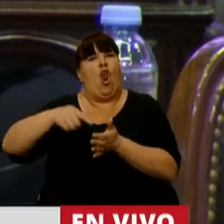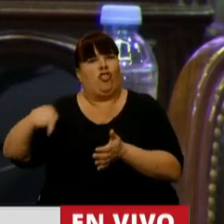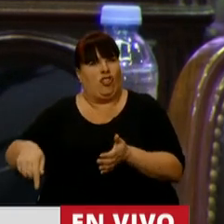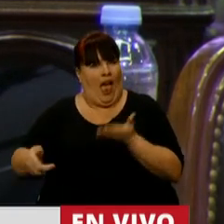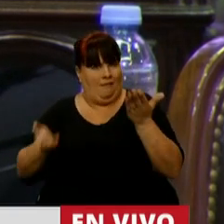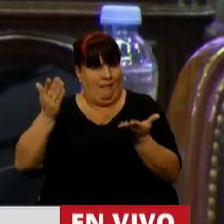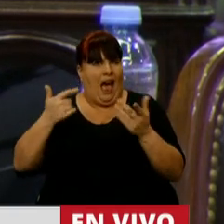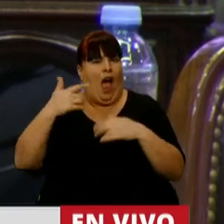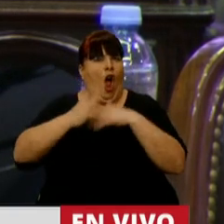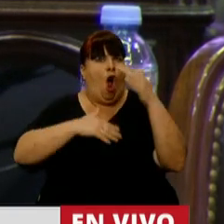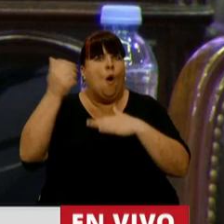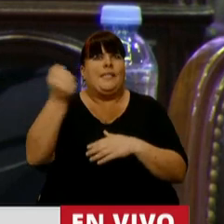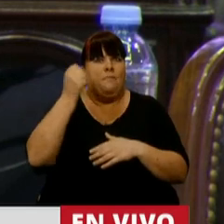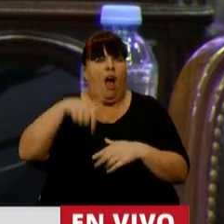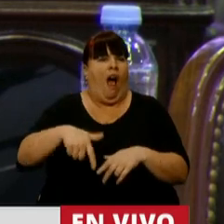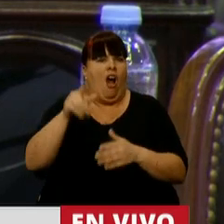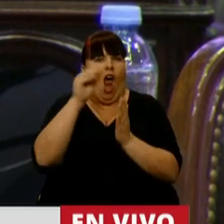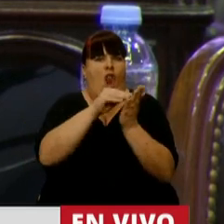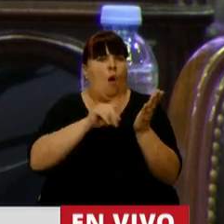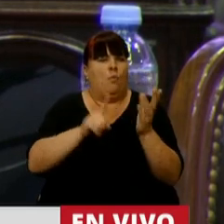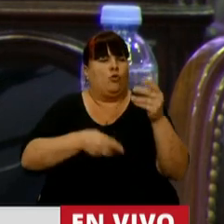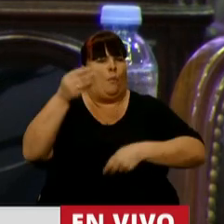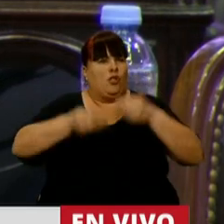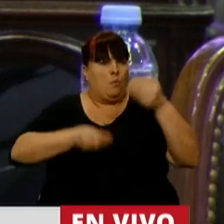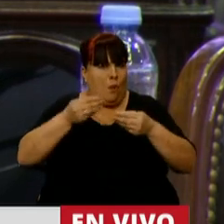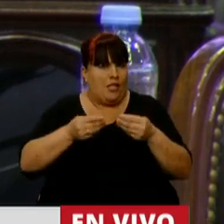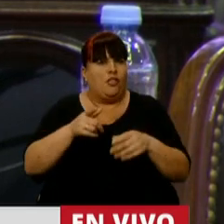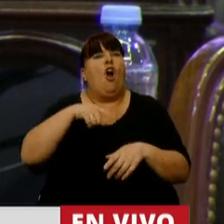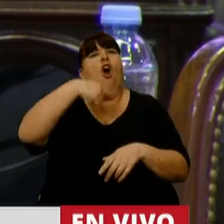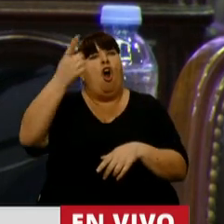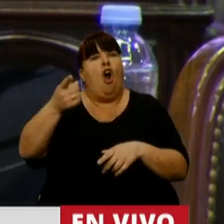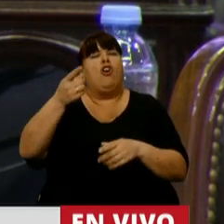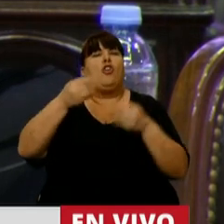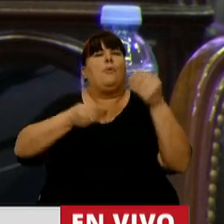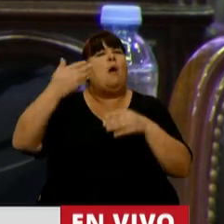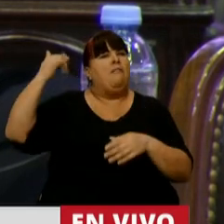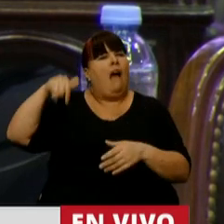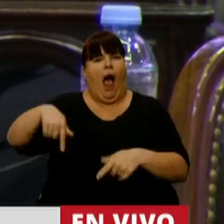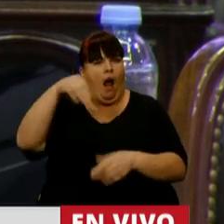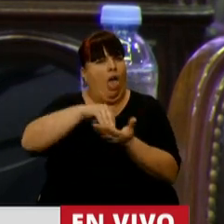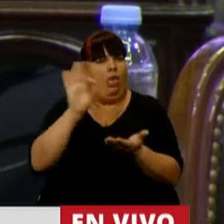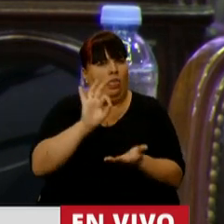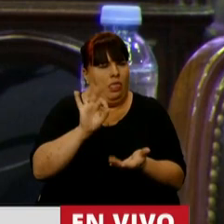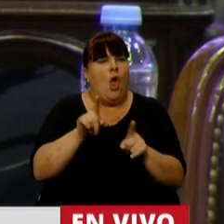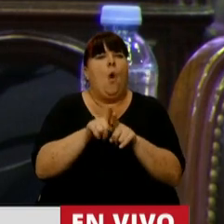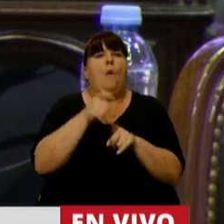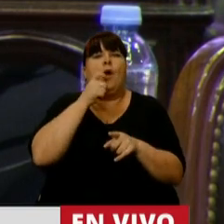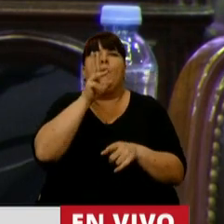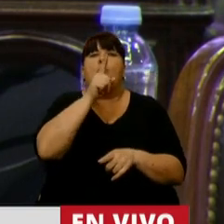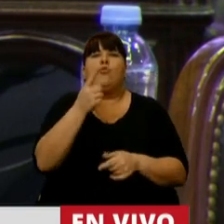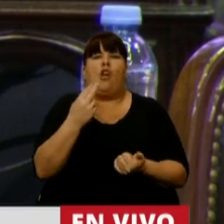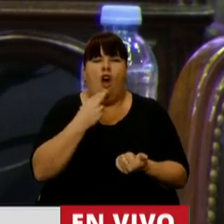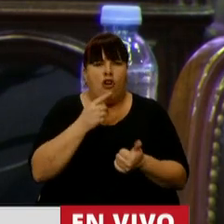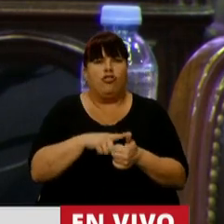Aires. Y hay obras emblemáticas que hoy no están registradas en este presupuesto como si estuvieran en presupuestos anteriores. Como es el caso de la Ruta